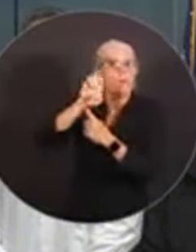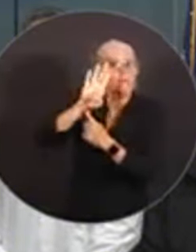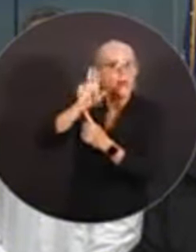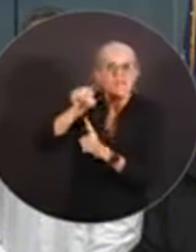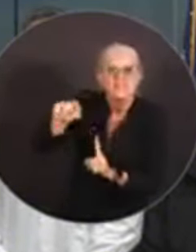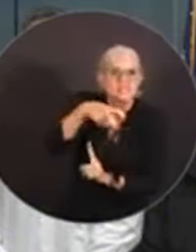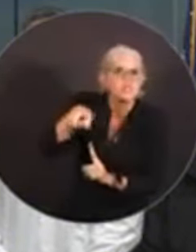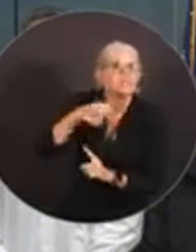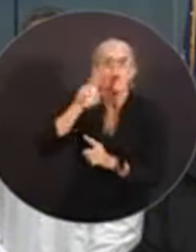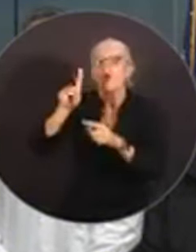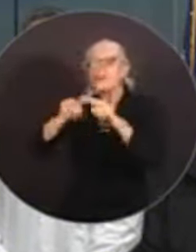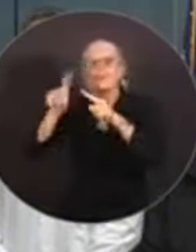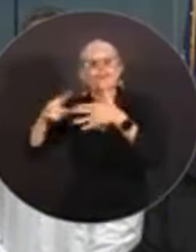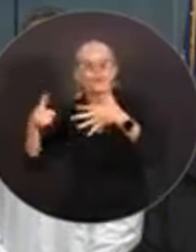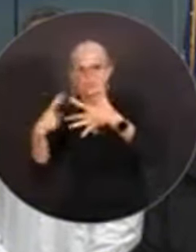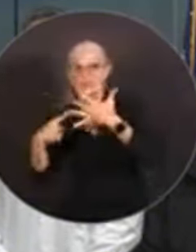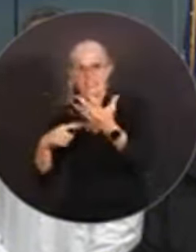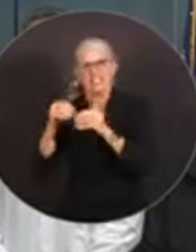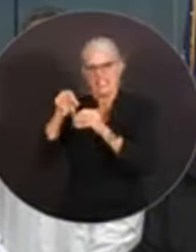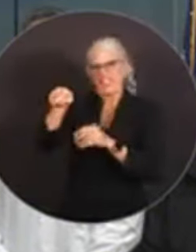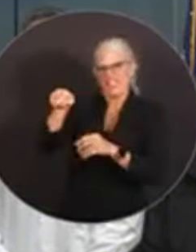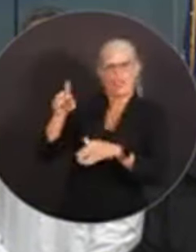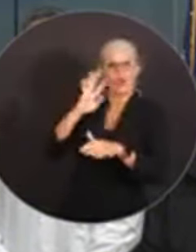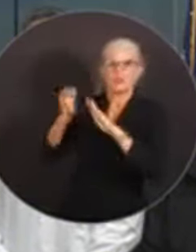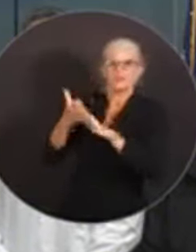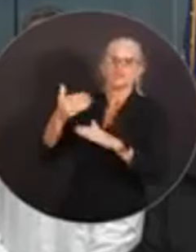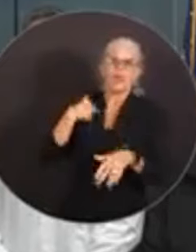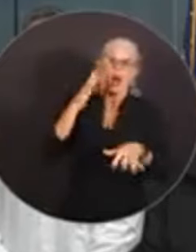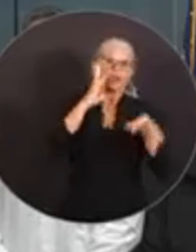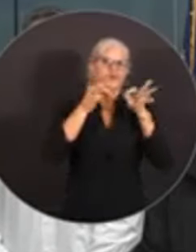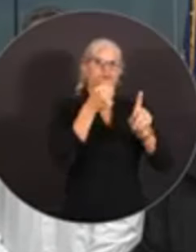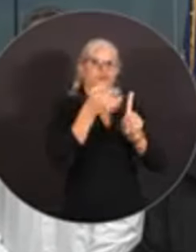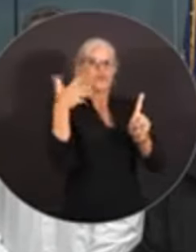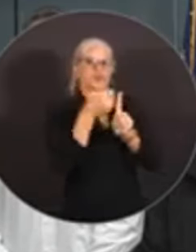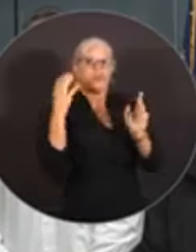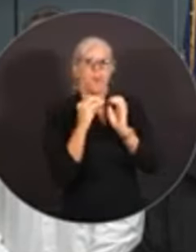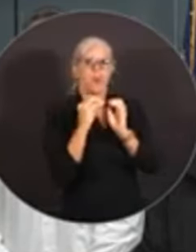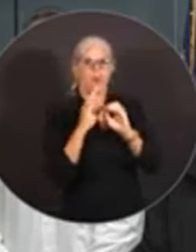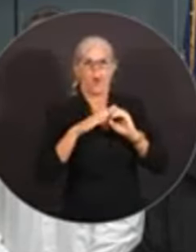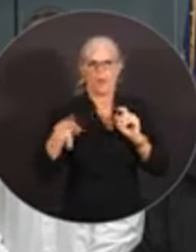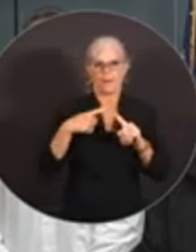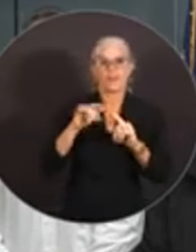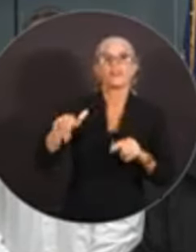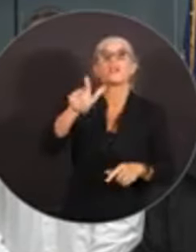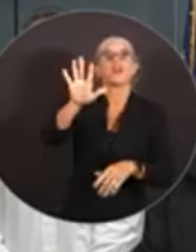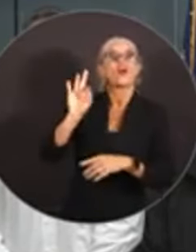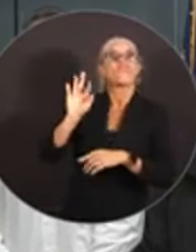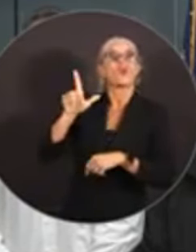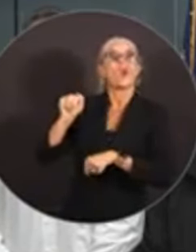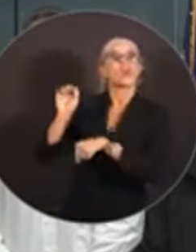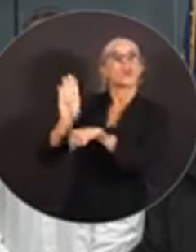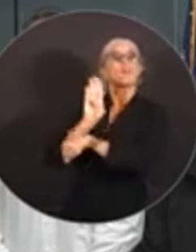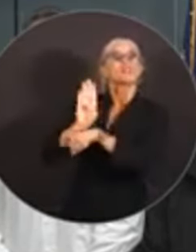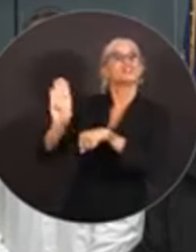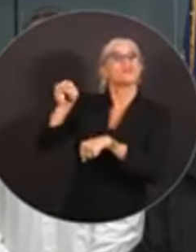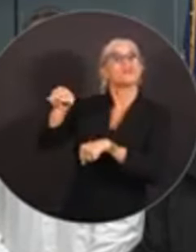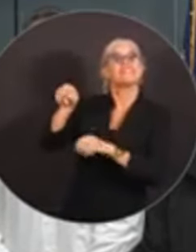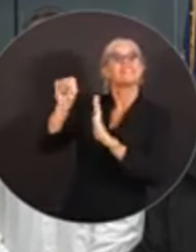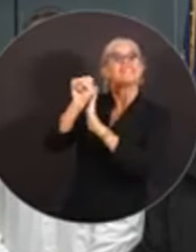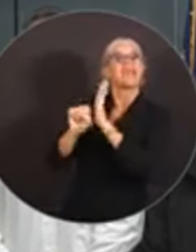Bus que estará en unas zonas pronto. Habrá anuncios. El Departamento de Comercio y el equipo de